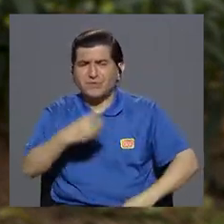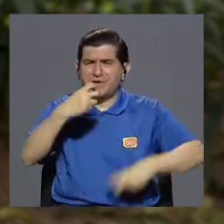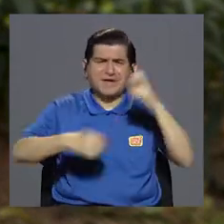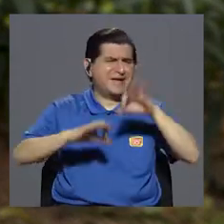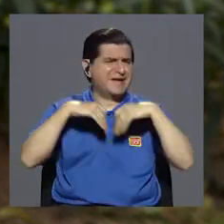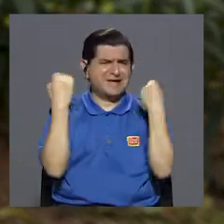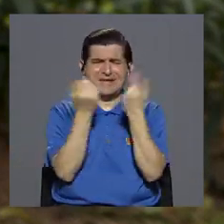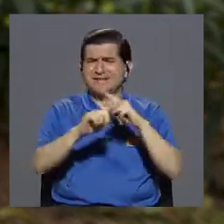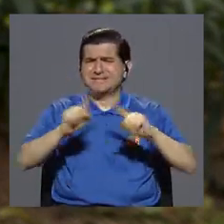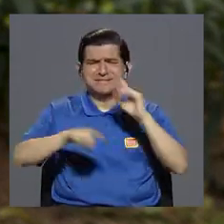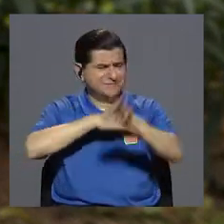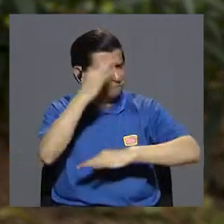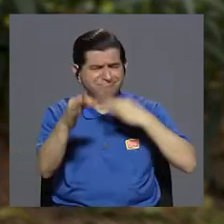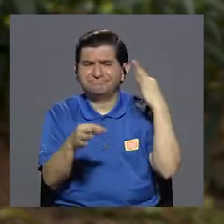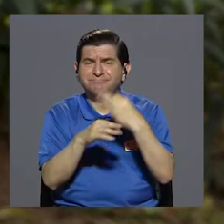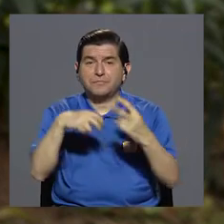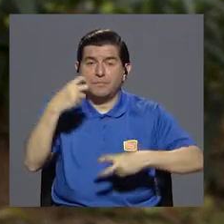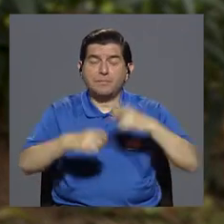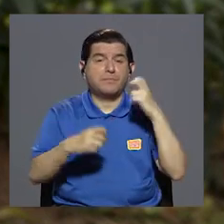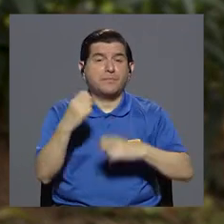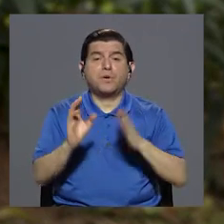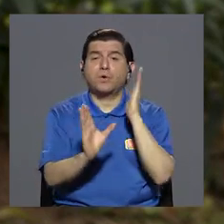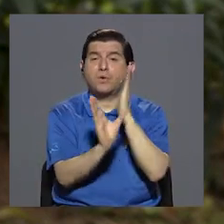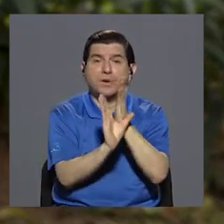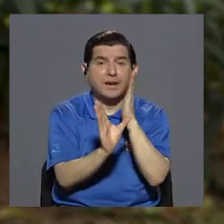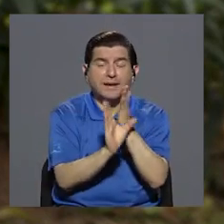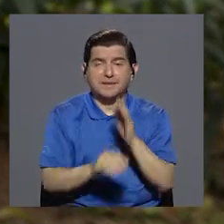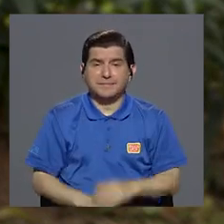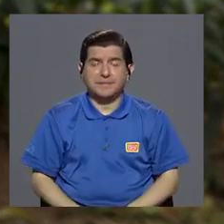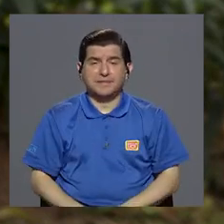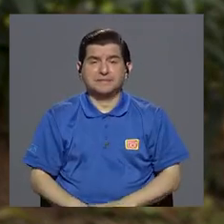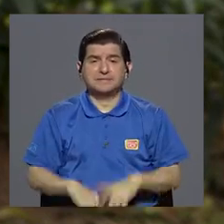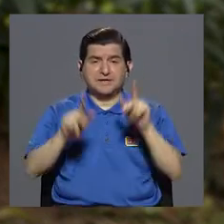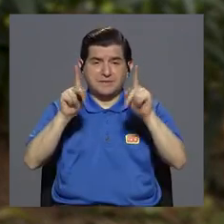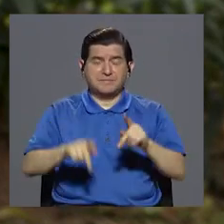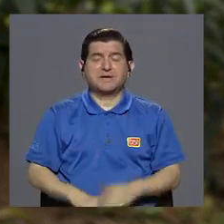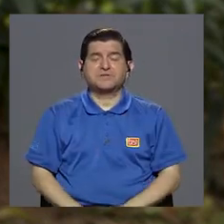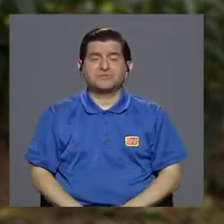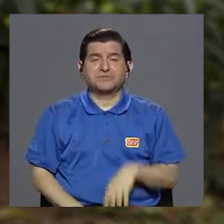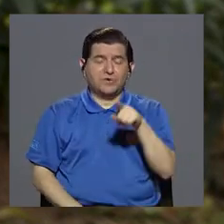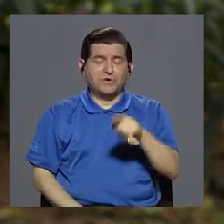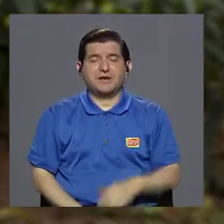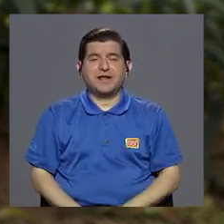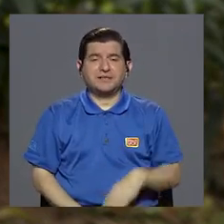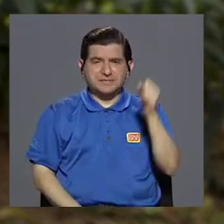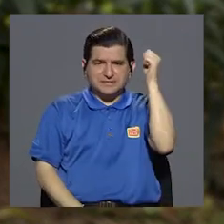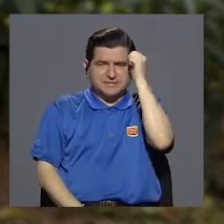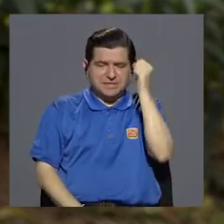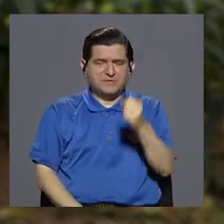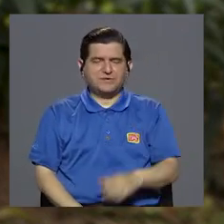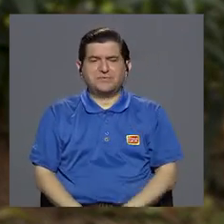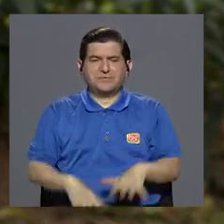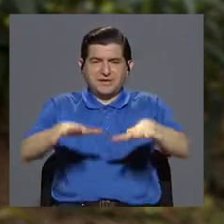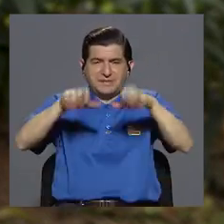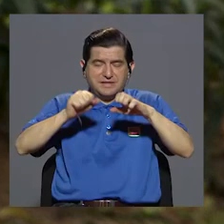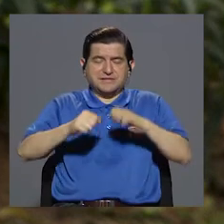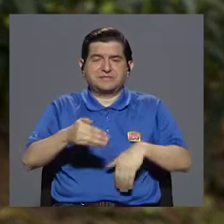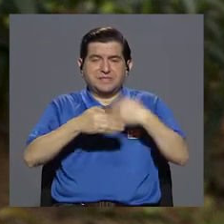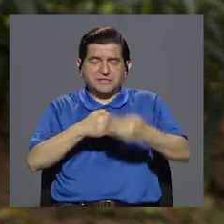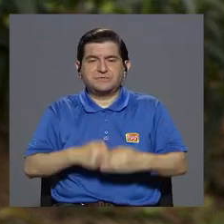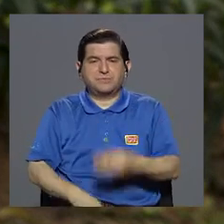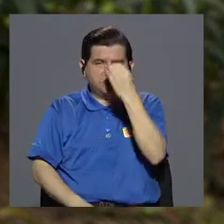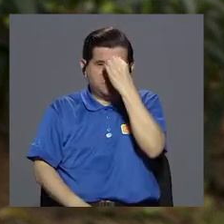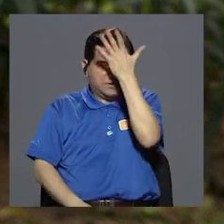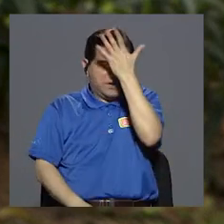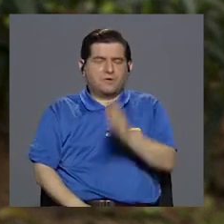tuvieron crisis familiares de diferente tipo, problemas psicológicos, son personas que sufren síndrome de estrés postraumático o sufren depresión o